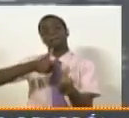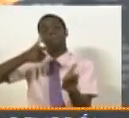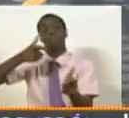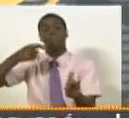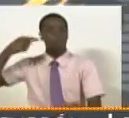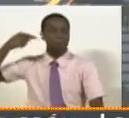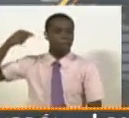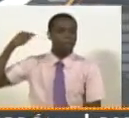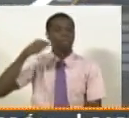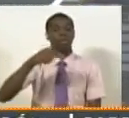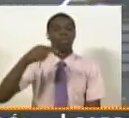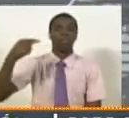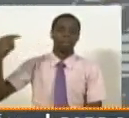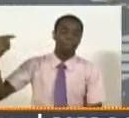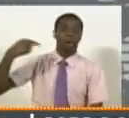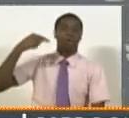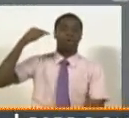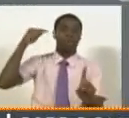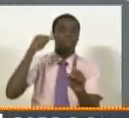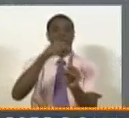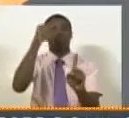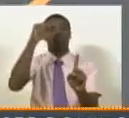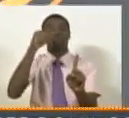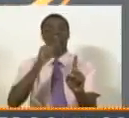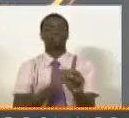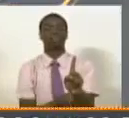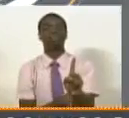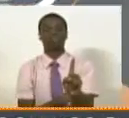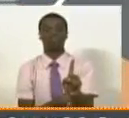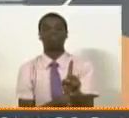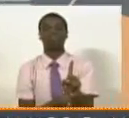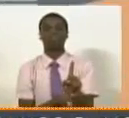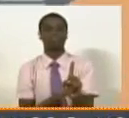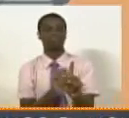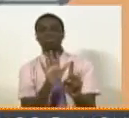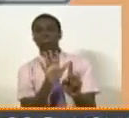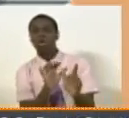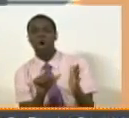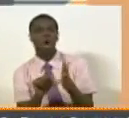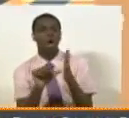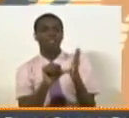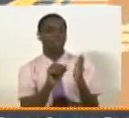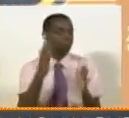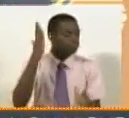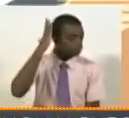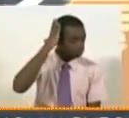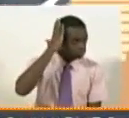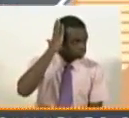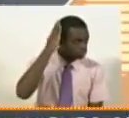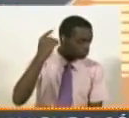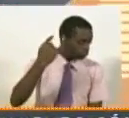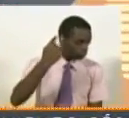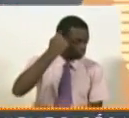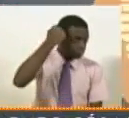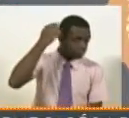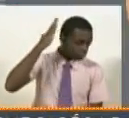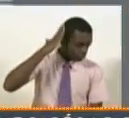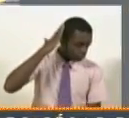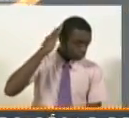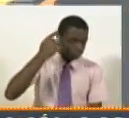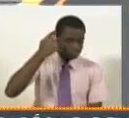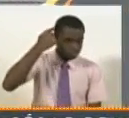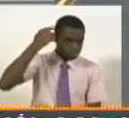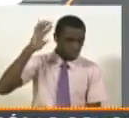en el occipital derecho. En la altura del hospital derecho estuvo